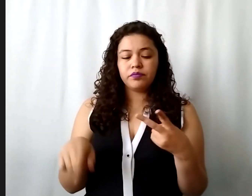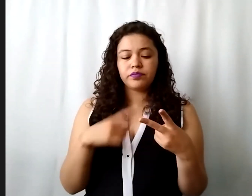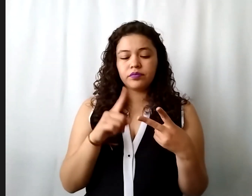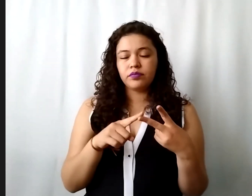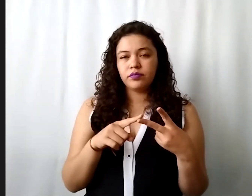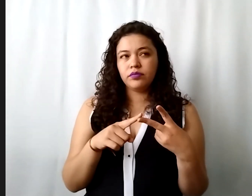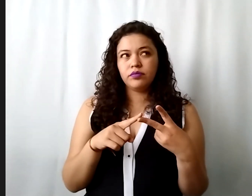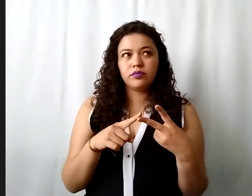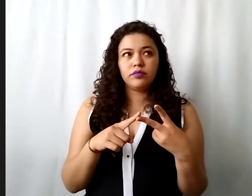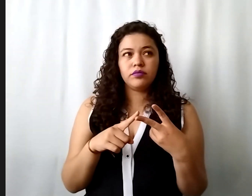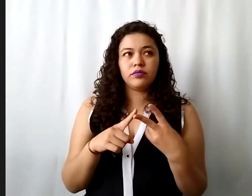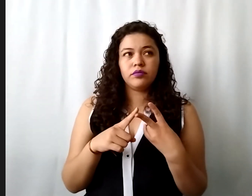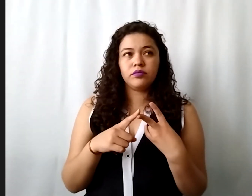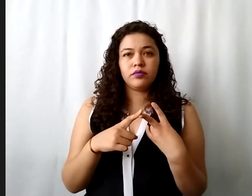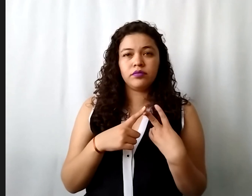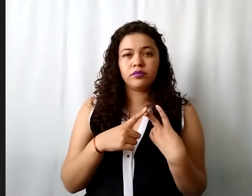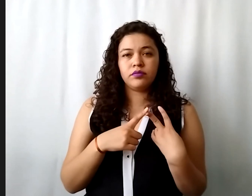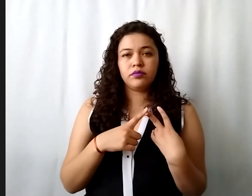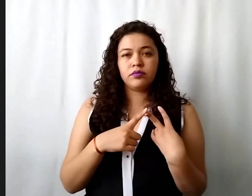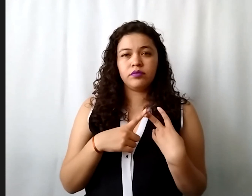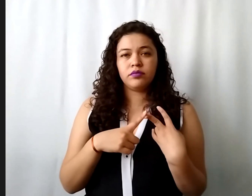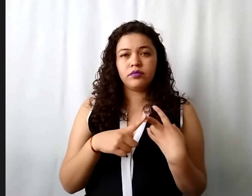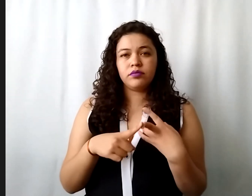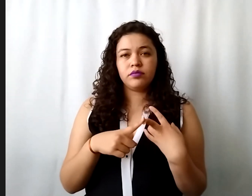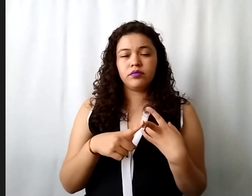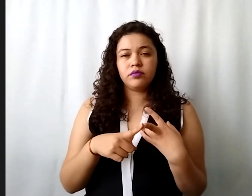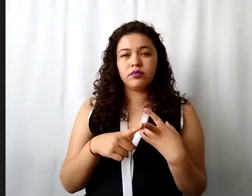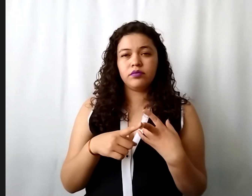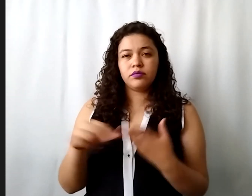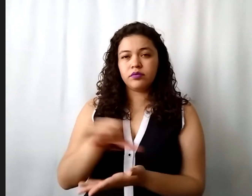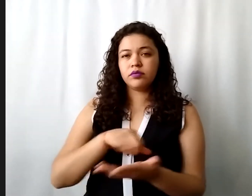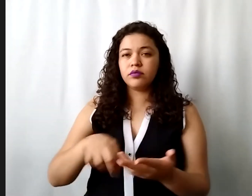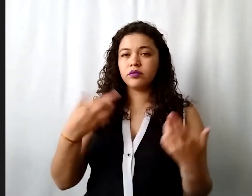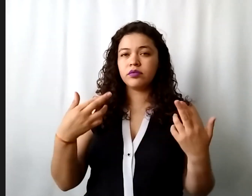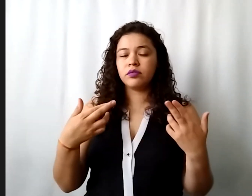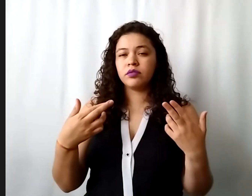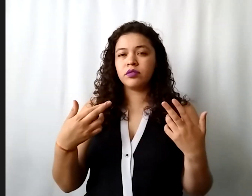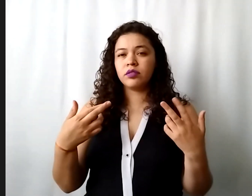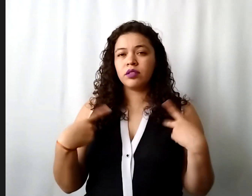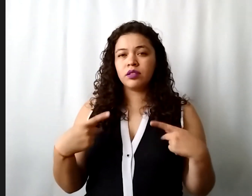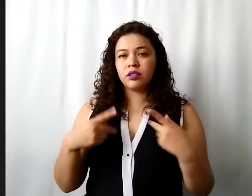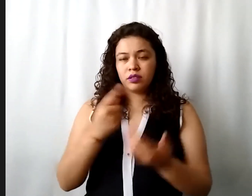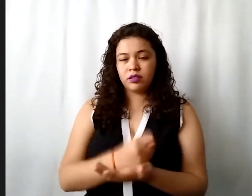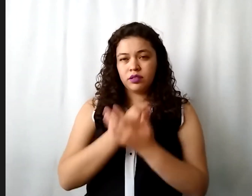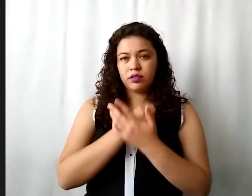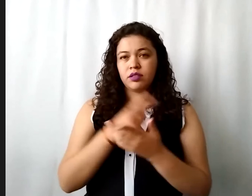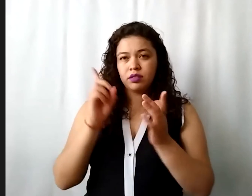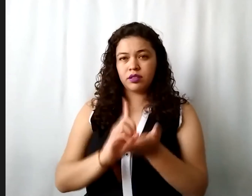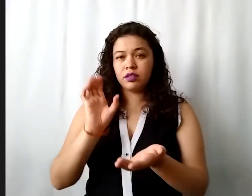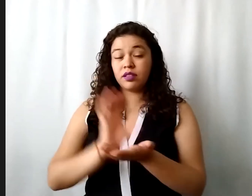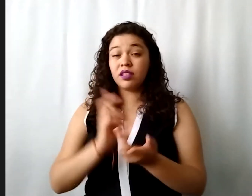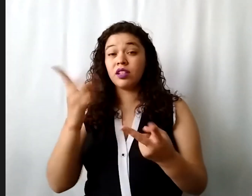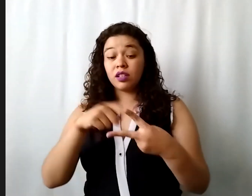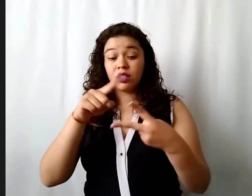tengo un centro de rehabilitación para personas con alguna discapacidad ahí ya tengo dos perfiles